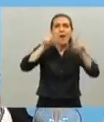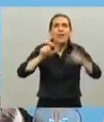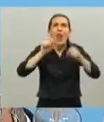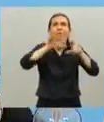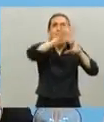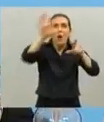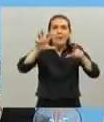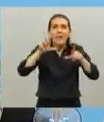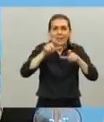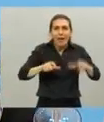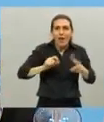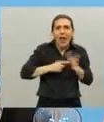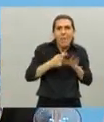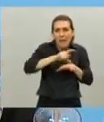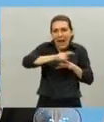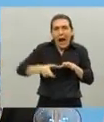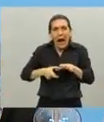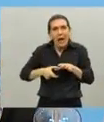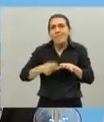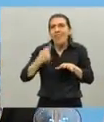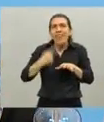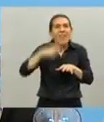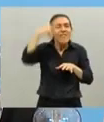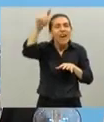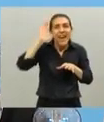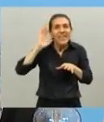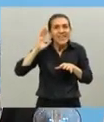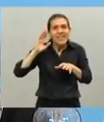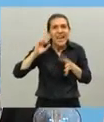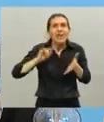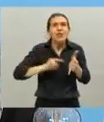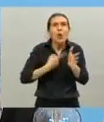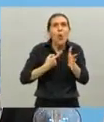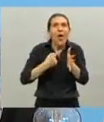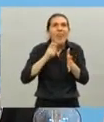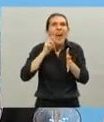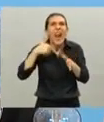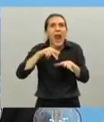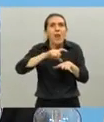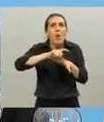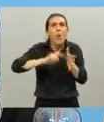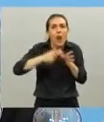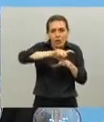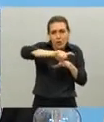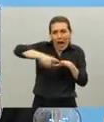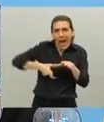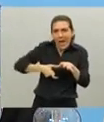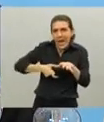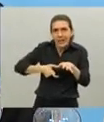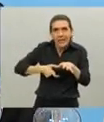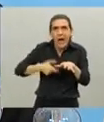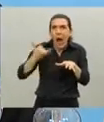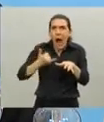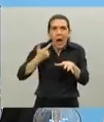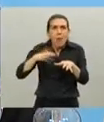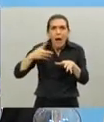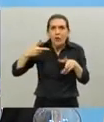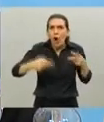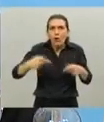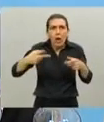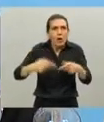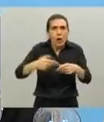tiene las restricciones que tenemos en la ciudad y en el Gran Buenos Aires y estas restricciones están directamente